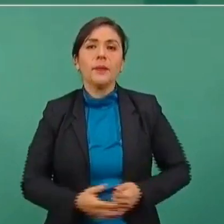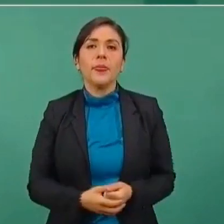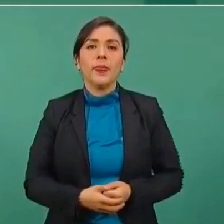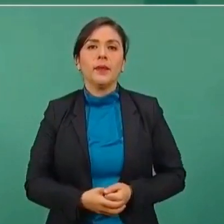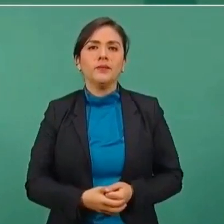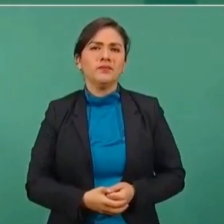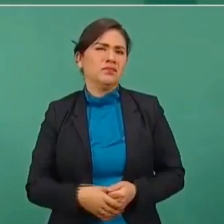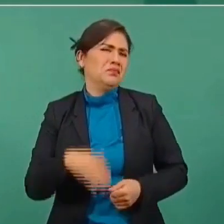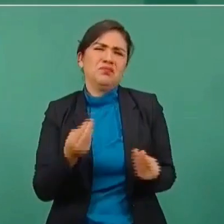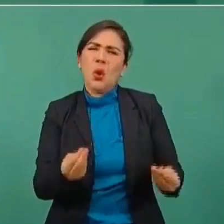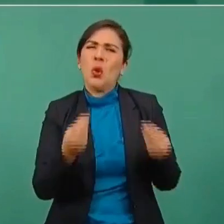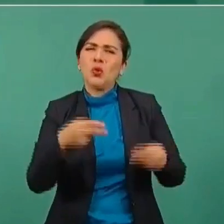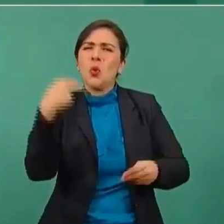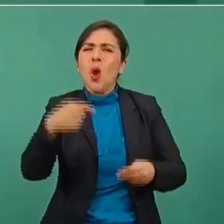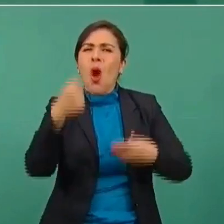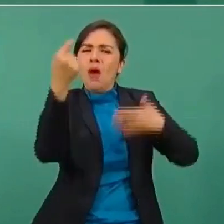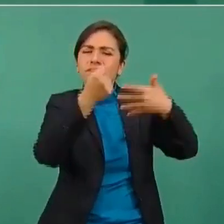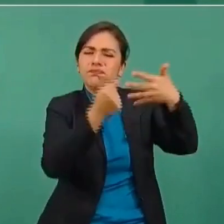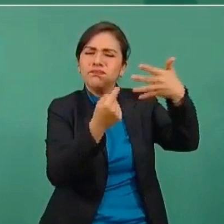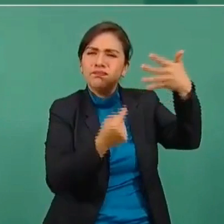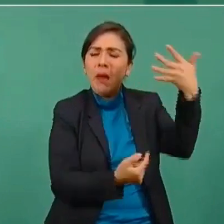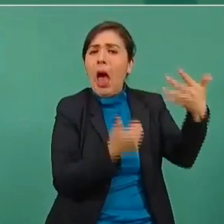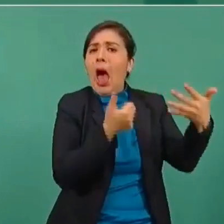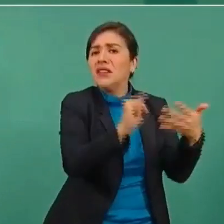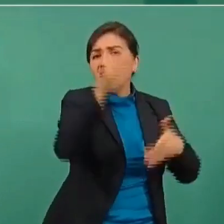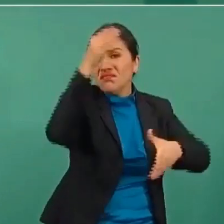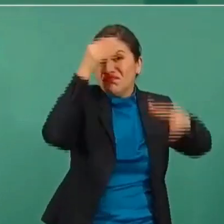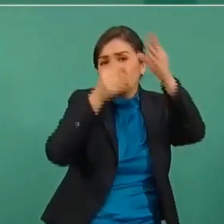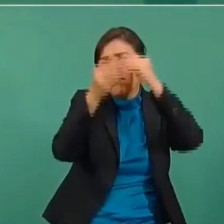Y todos, así se formaron.